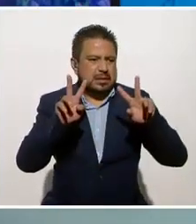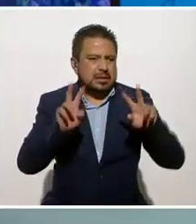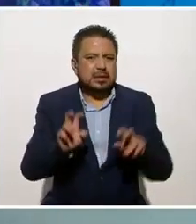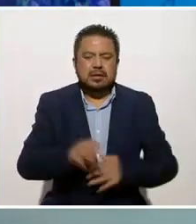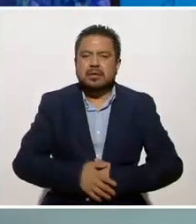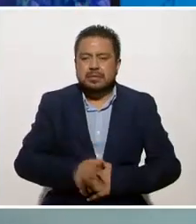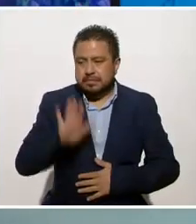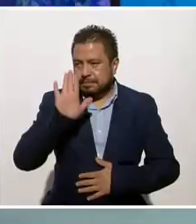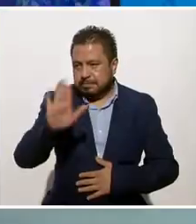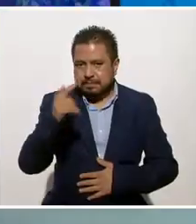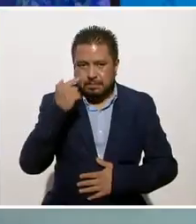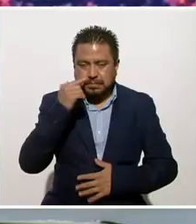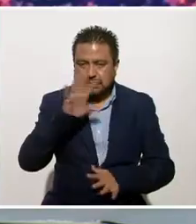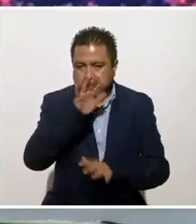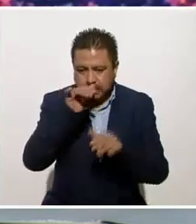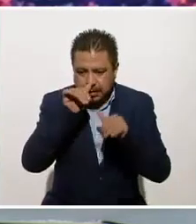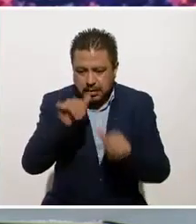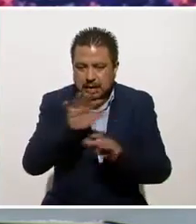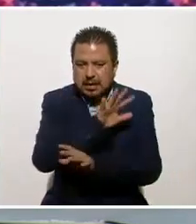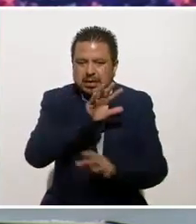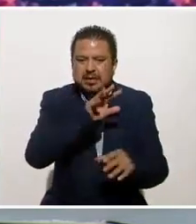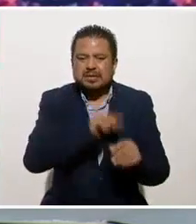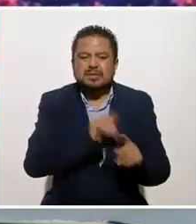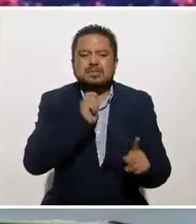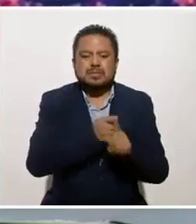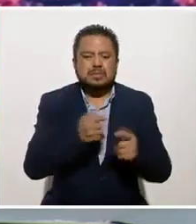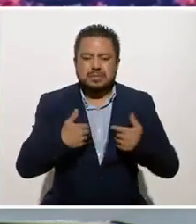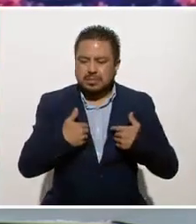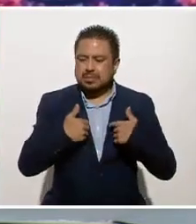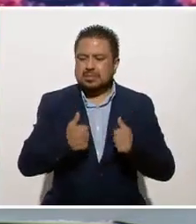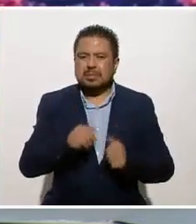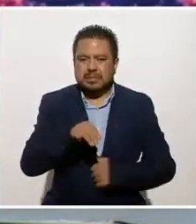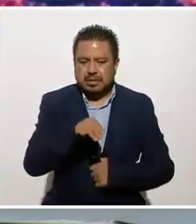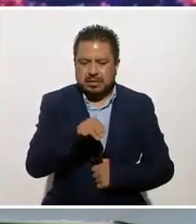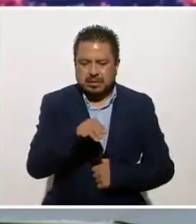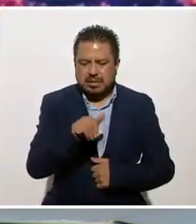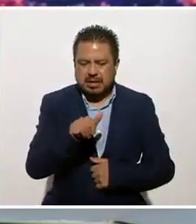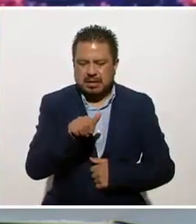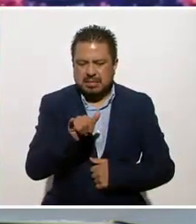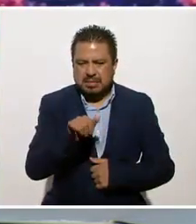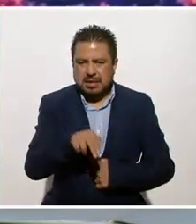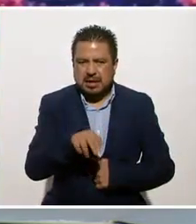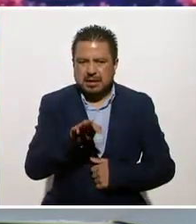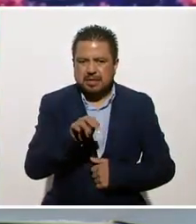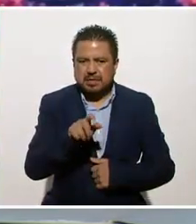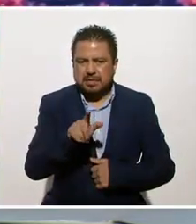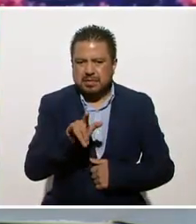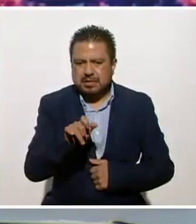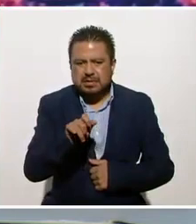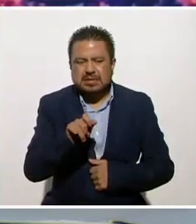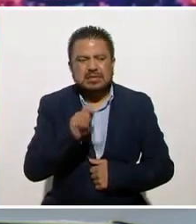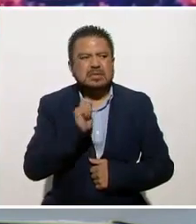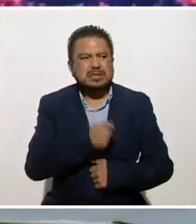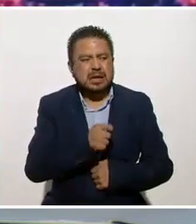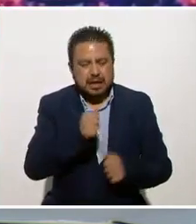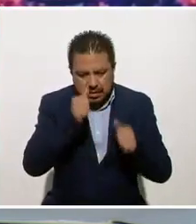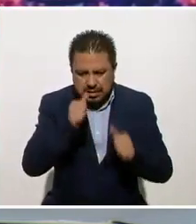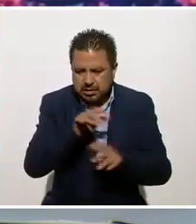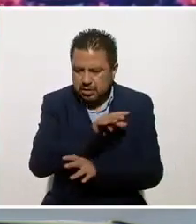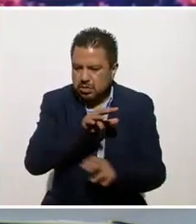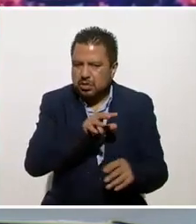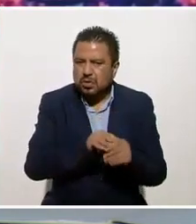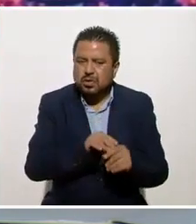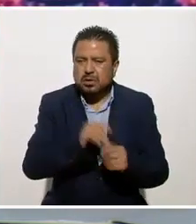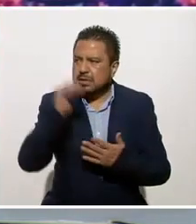Bueno, pues mira, atención plena precisamente es una forma como se entiende Mindfulness. Es conocido como Mindfulness, atención plena